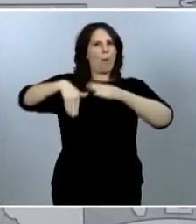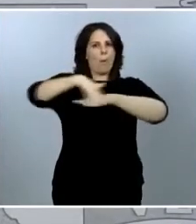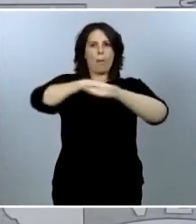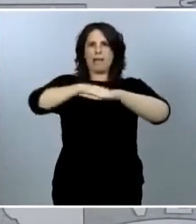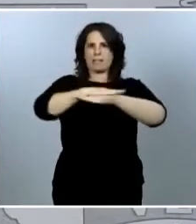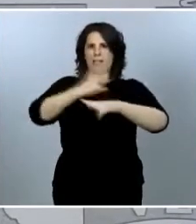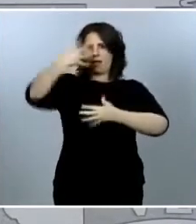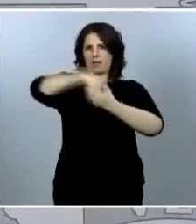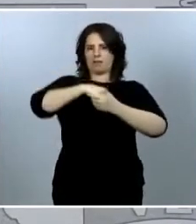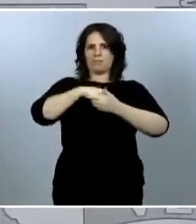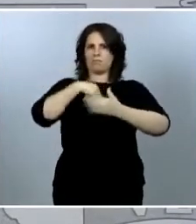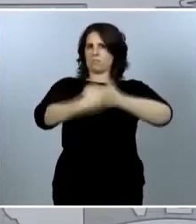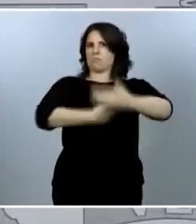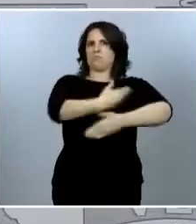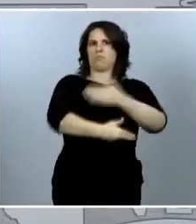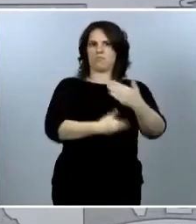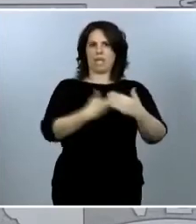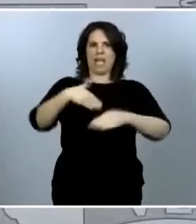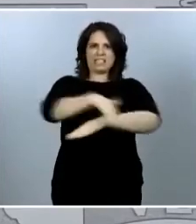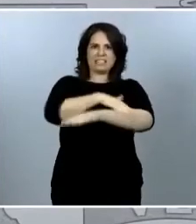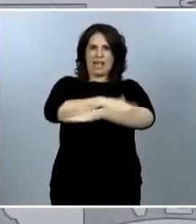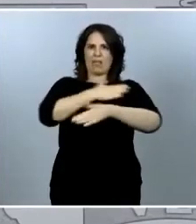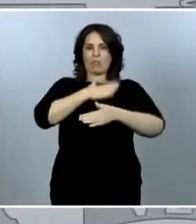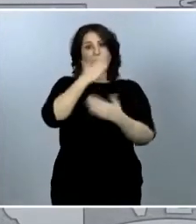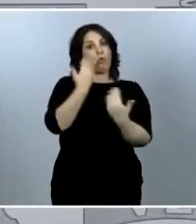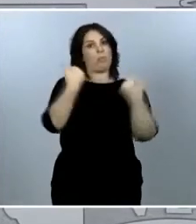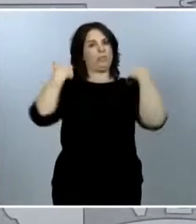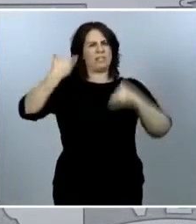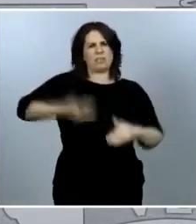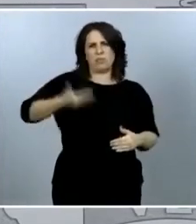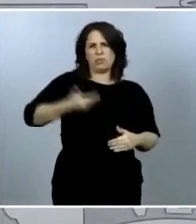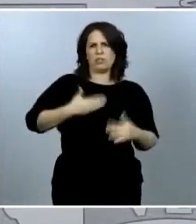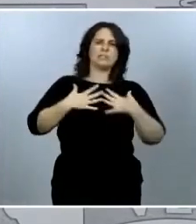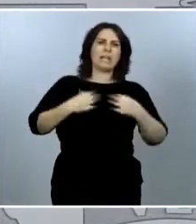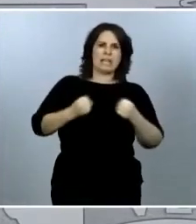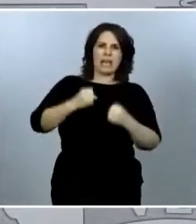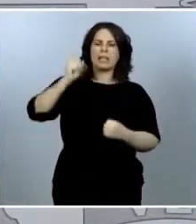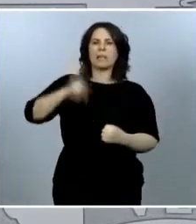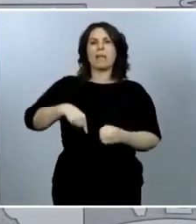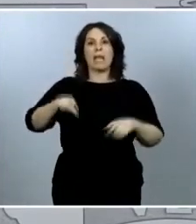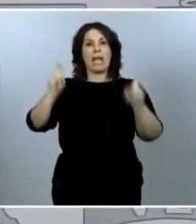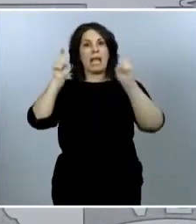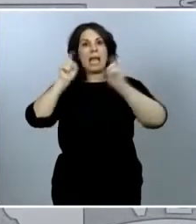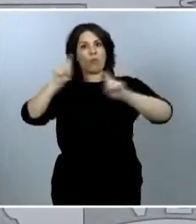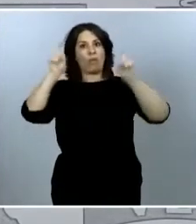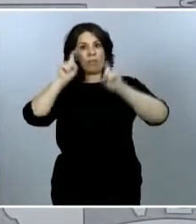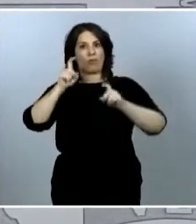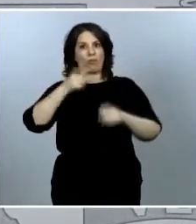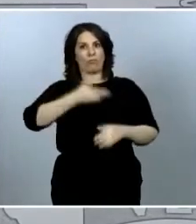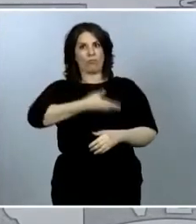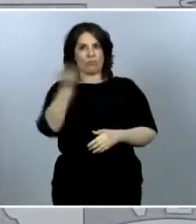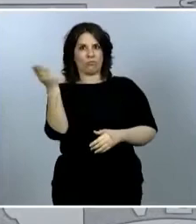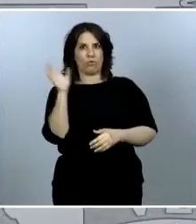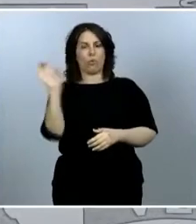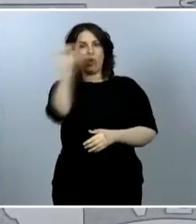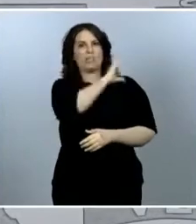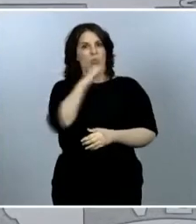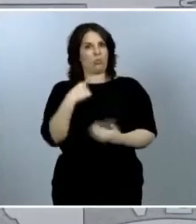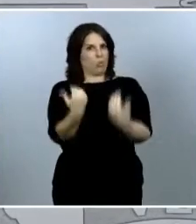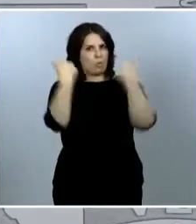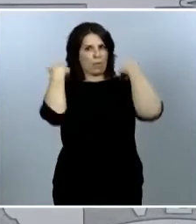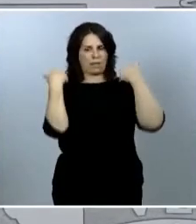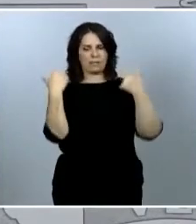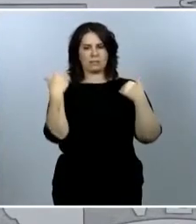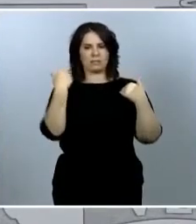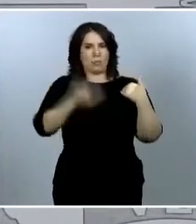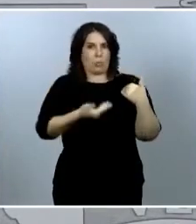nuestro, donde hay competencias tan importantes como la sanidad y también la educación en manos de las comunidades autónomas, lo que decía es que